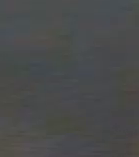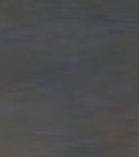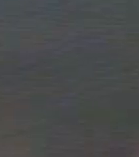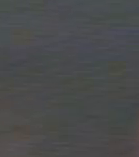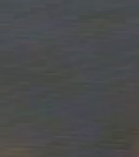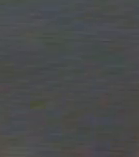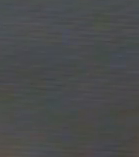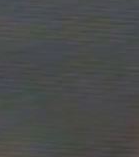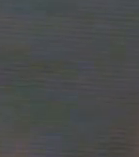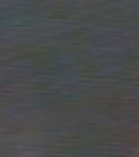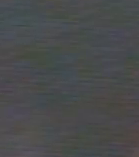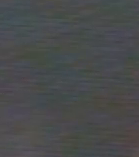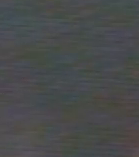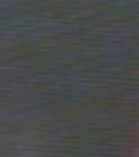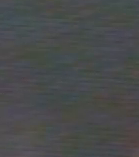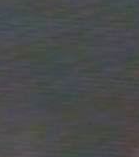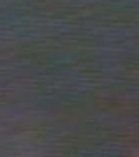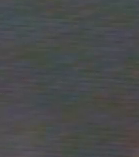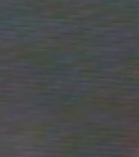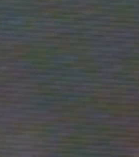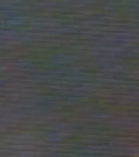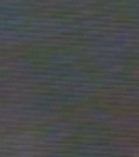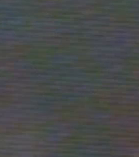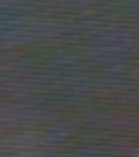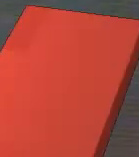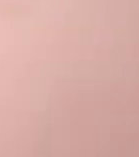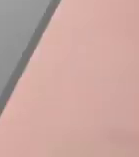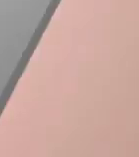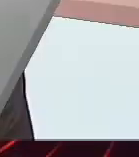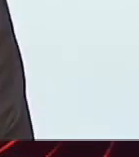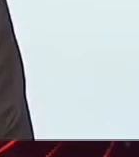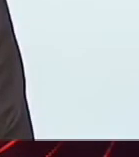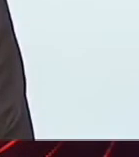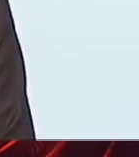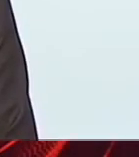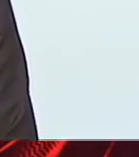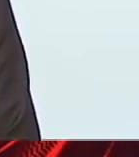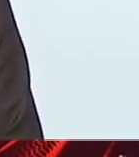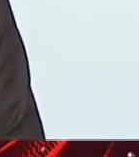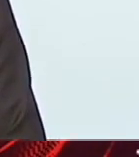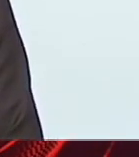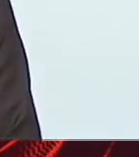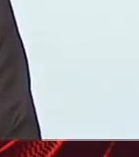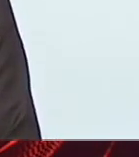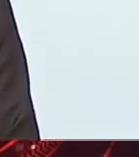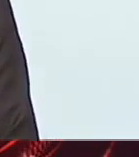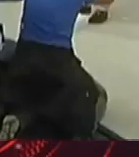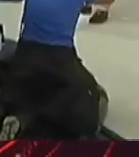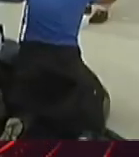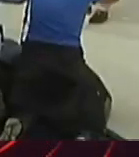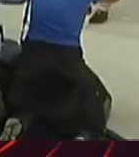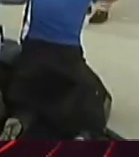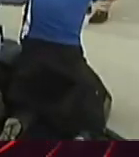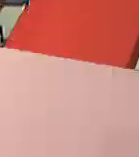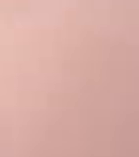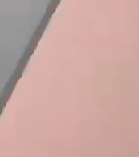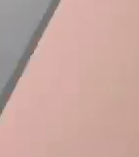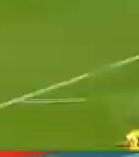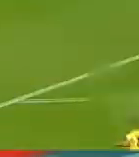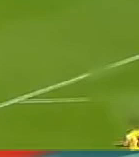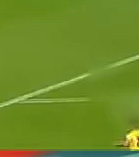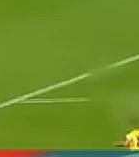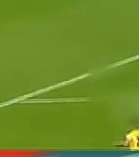fueron asesinados presuntamente por órdenes de su propio hijo Pedro Sánchez dimite como secretario general del PSOE